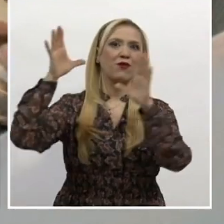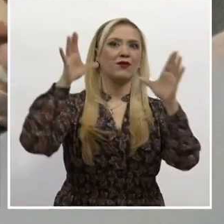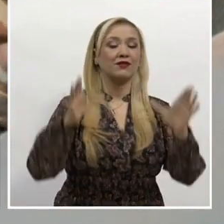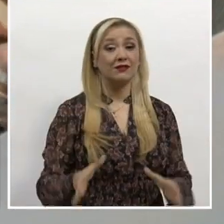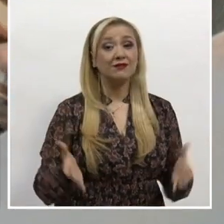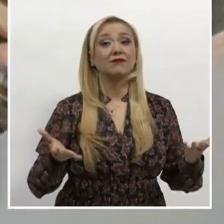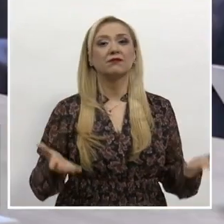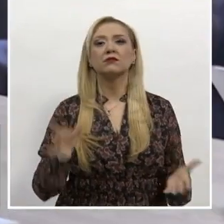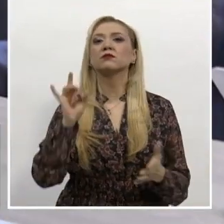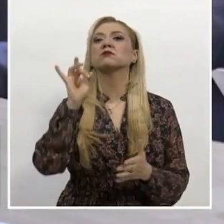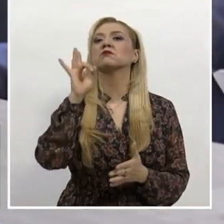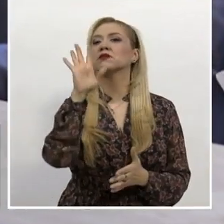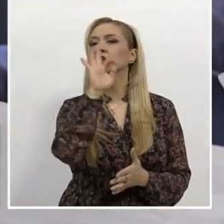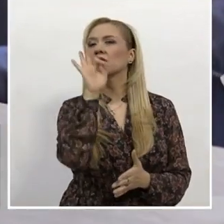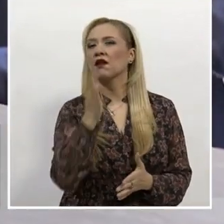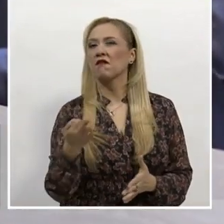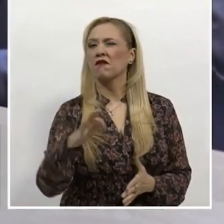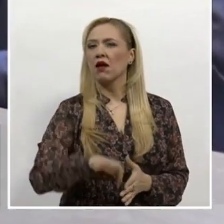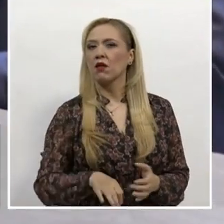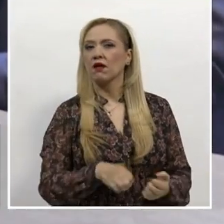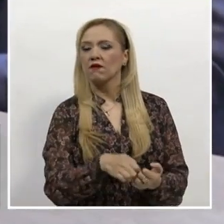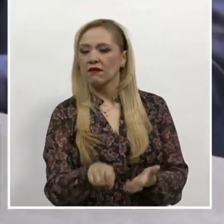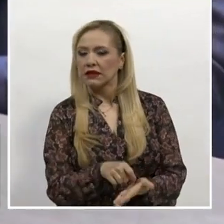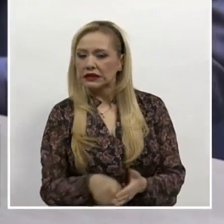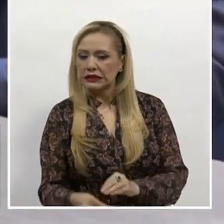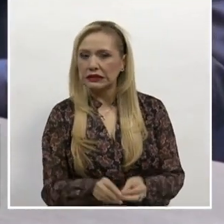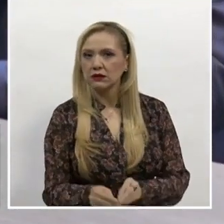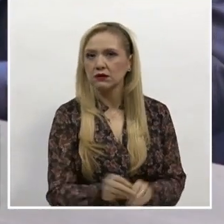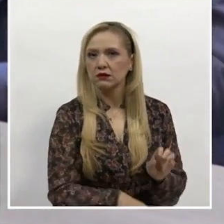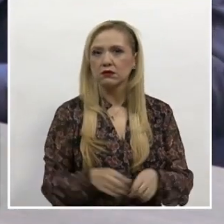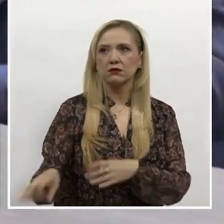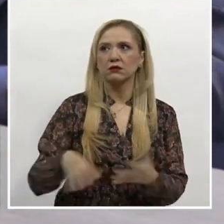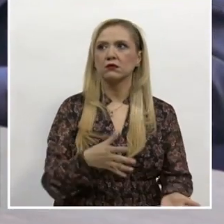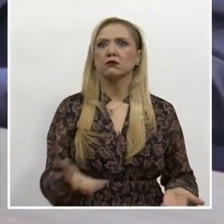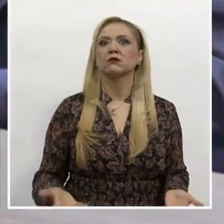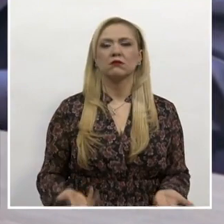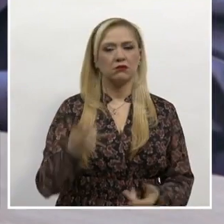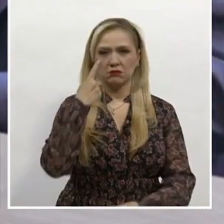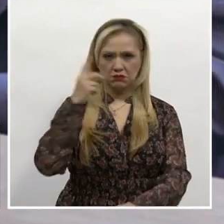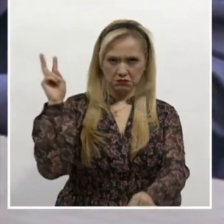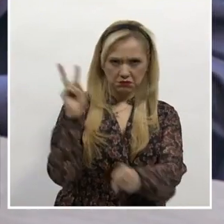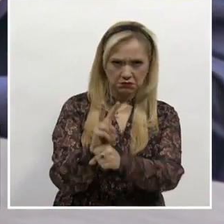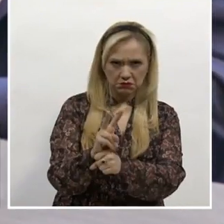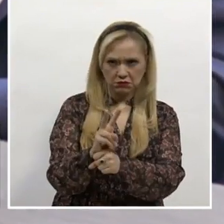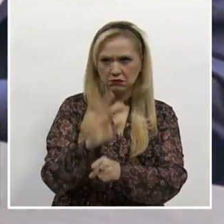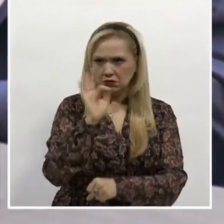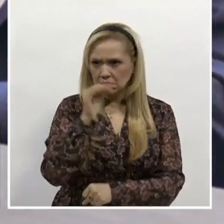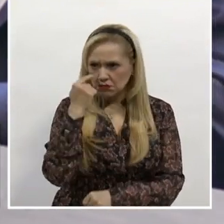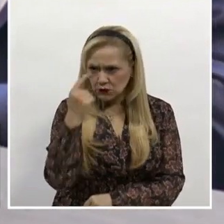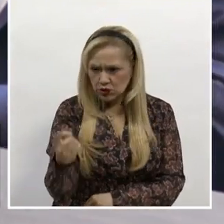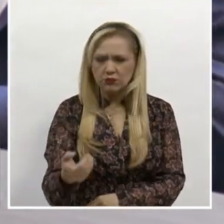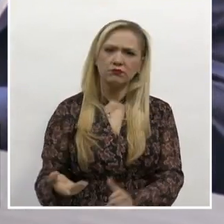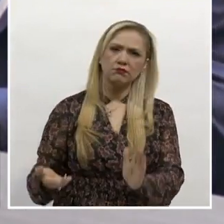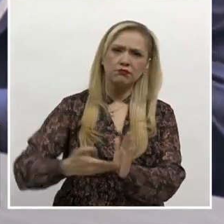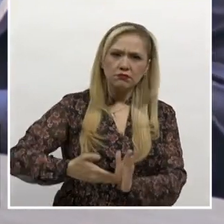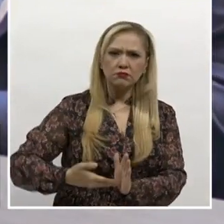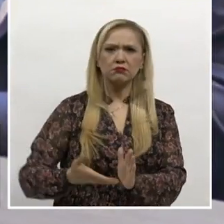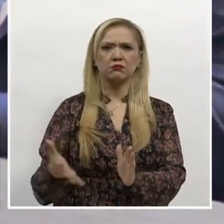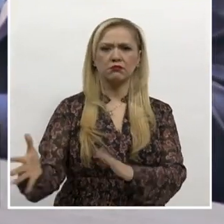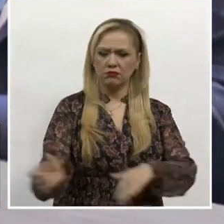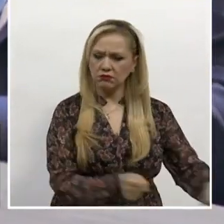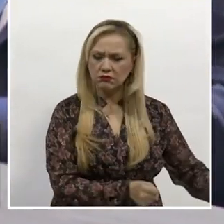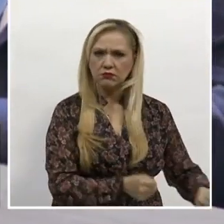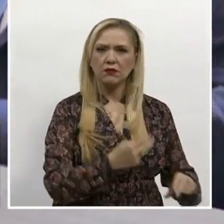la Comisión de Quejas sustancia el procedimiento especial sancionador y en su caso emite medidas cautelares, mientras que la Sala Especializada